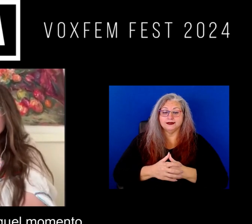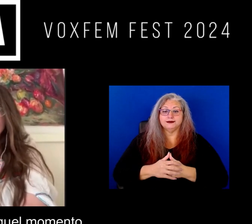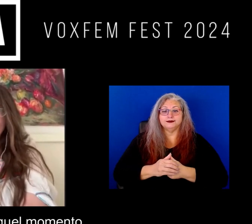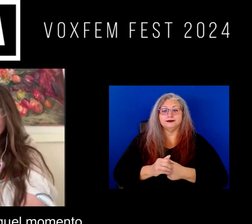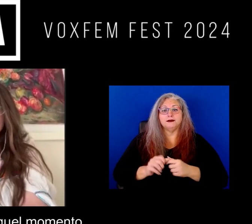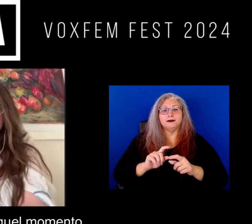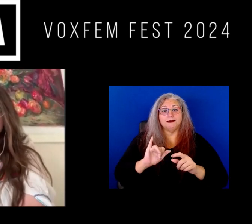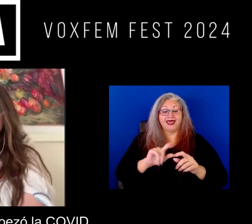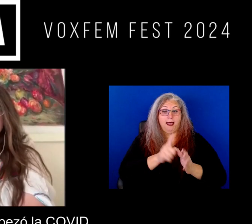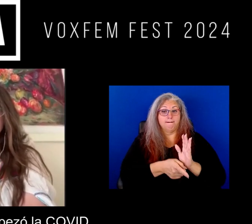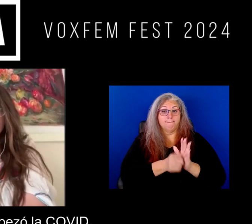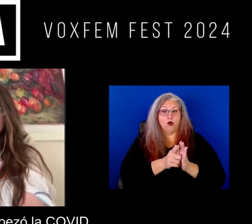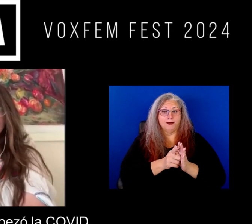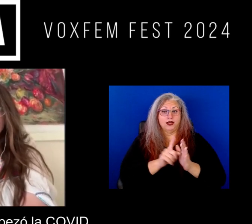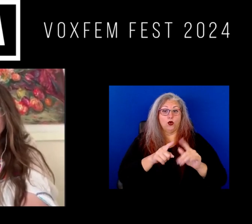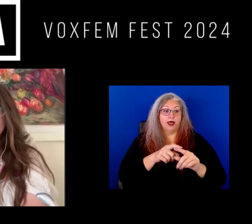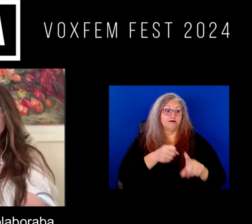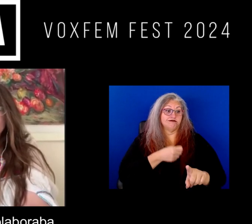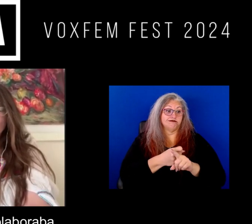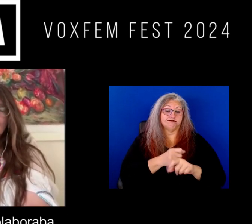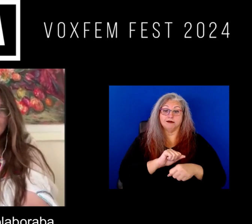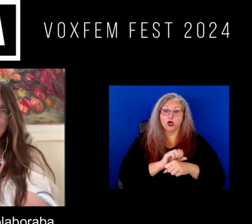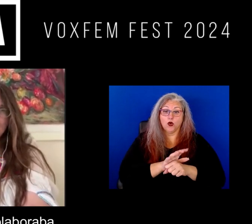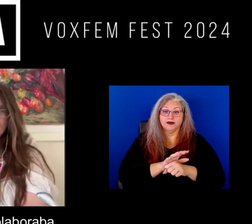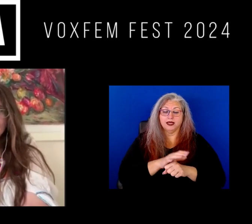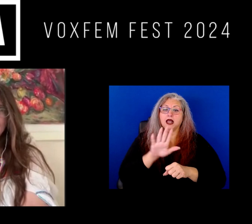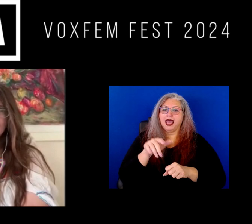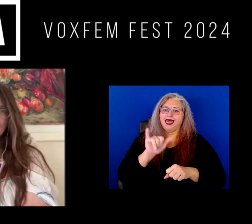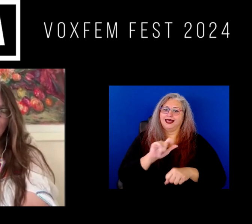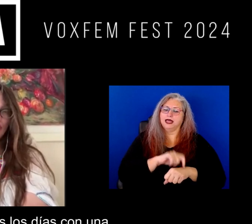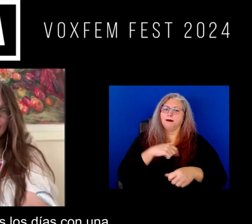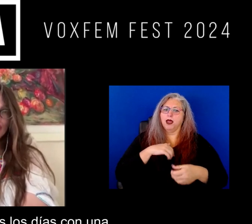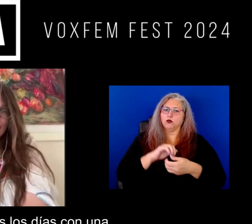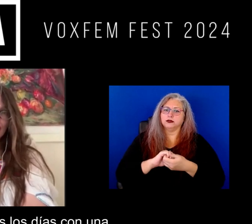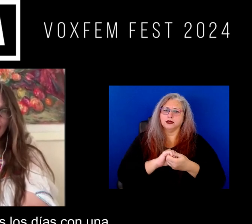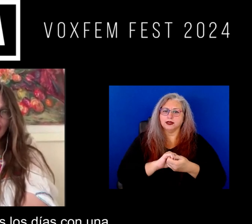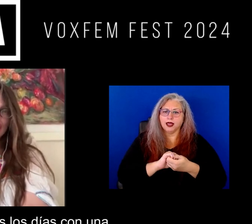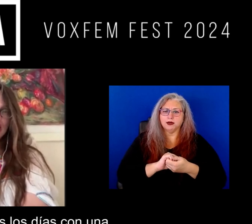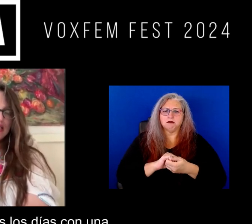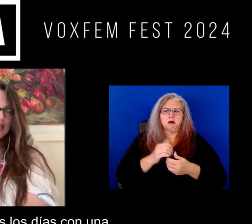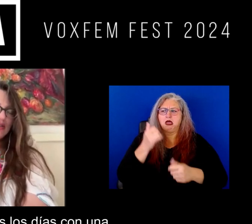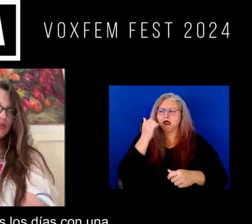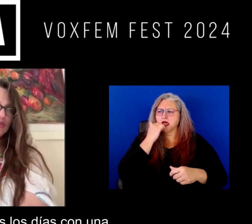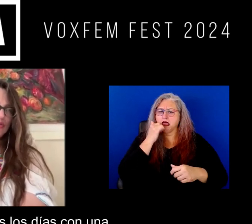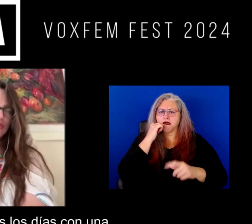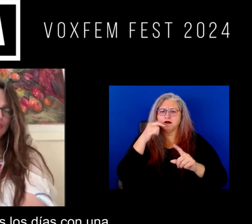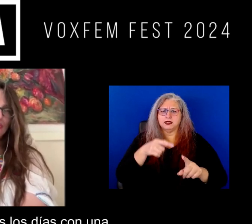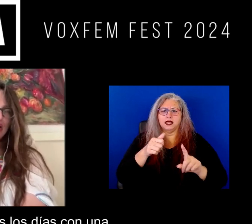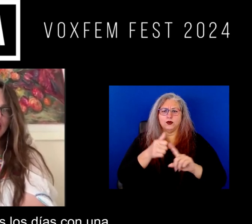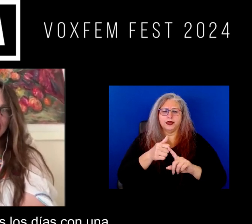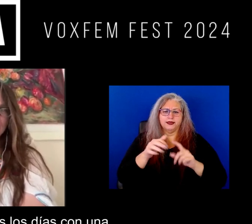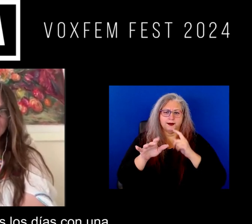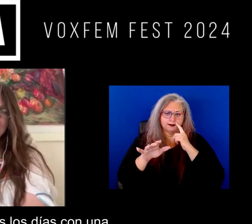pero en aquel momento, cuando empezó la COVID, yo colaboraba todos los todos los días con